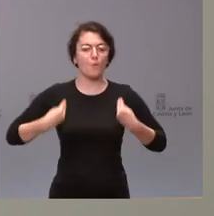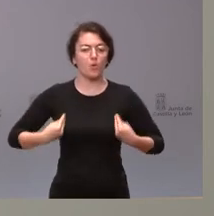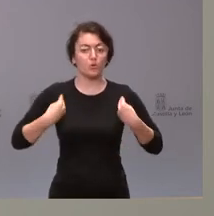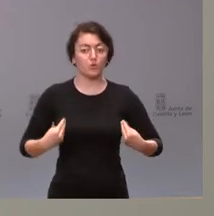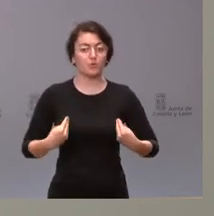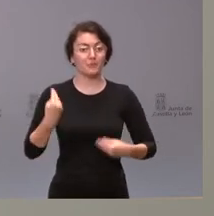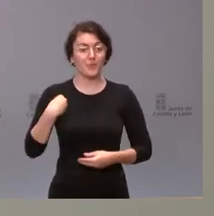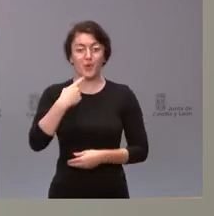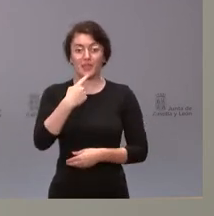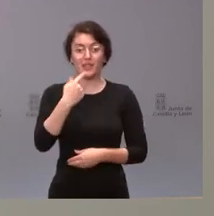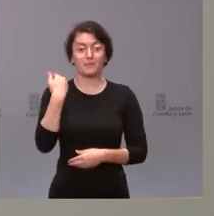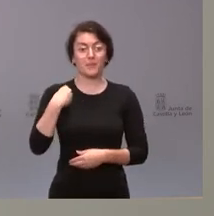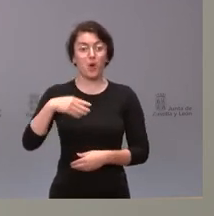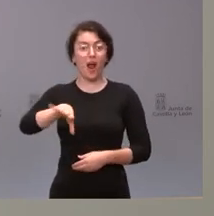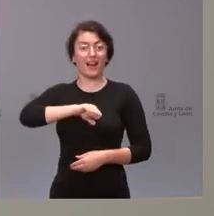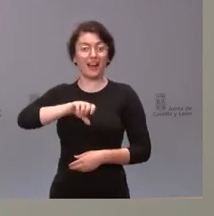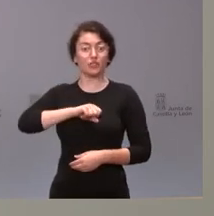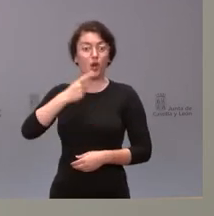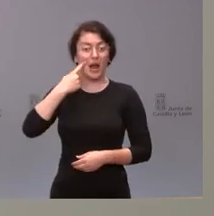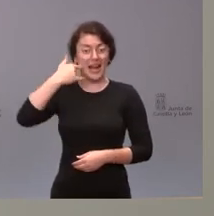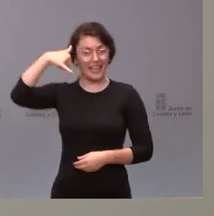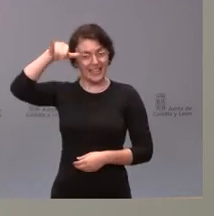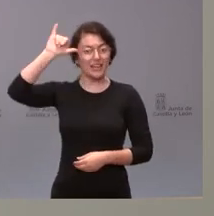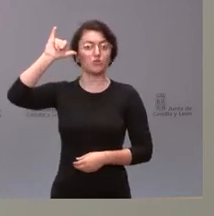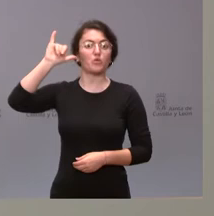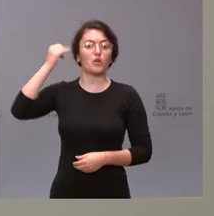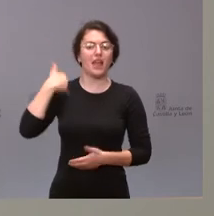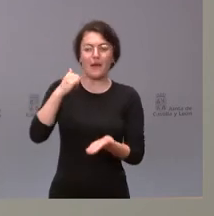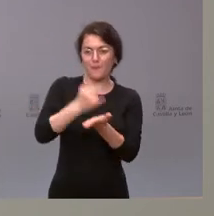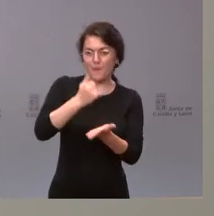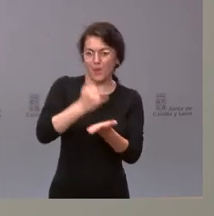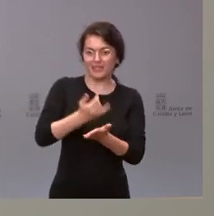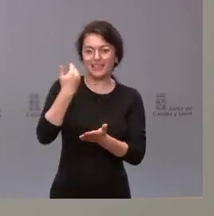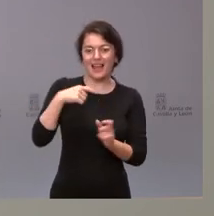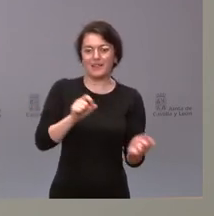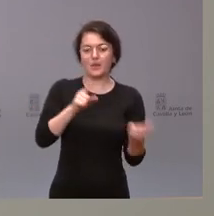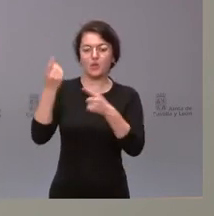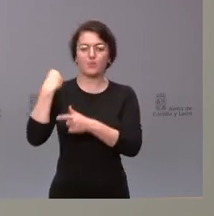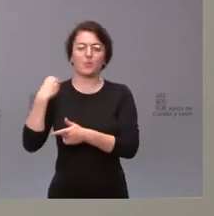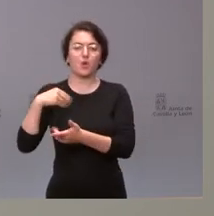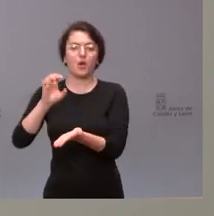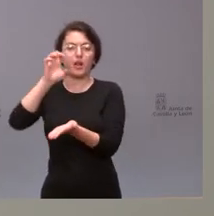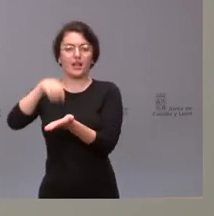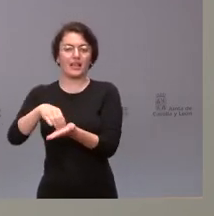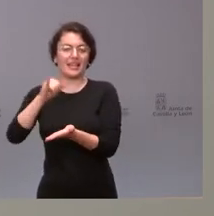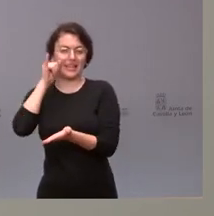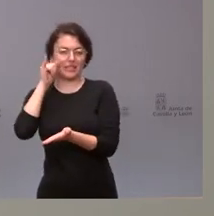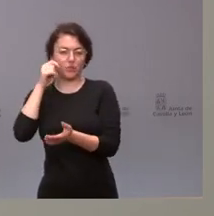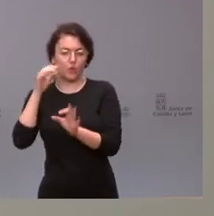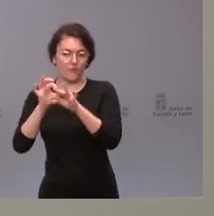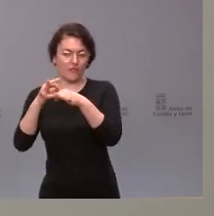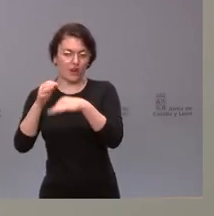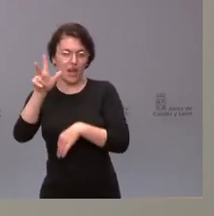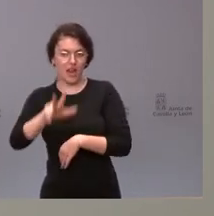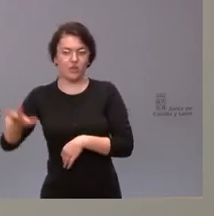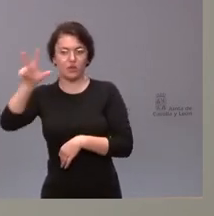de riesgo que se han detectado, las muestras ya se han enviado al Instituto Microbiológico Nacional de Majalahonda y que